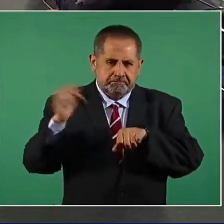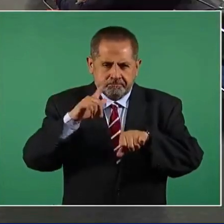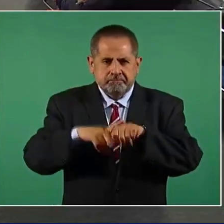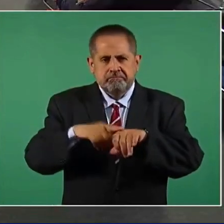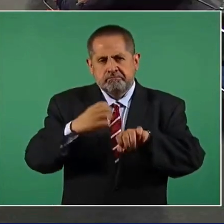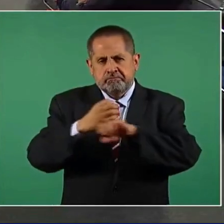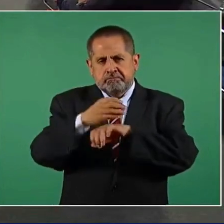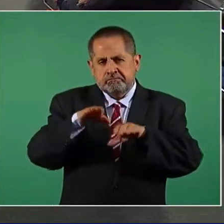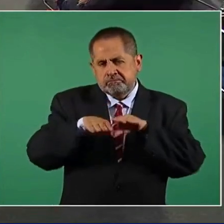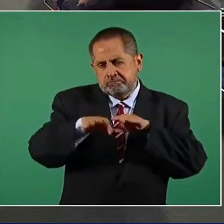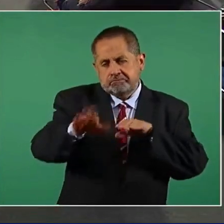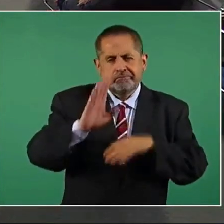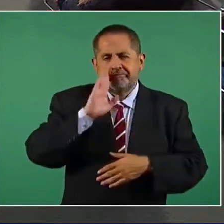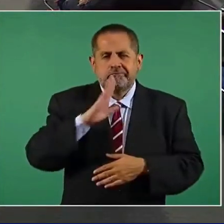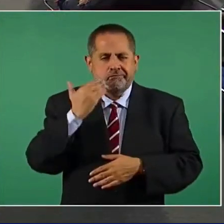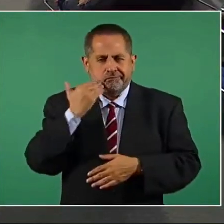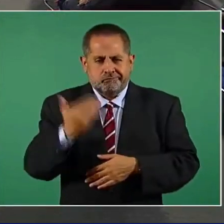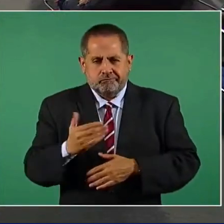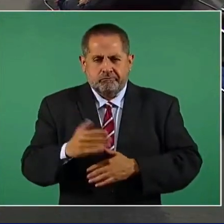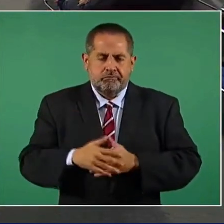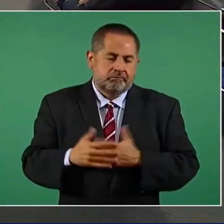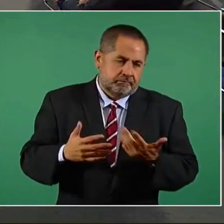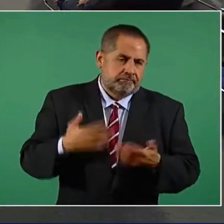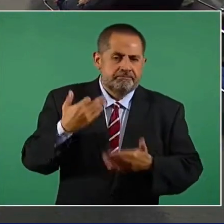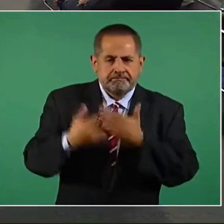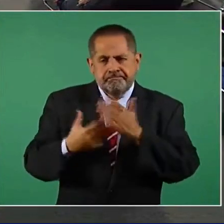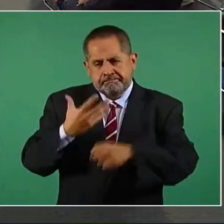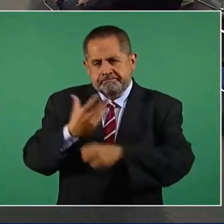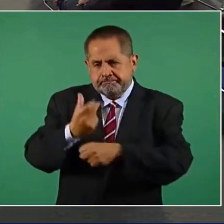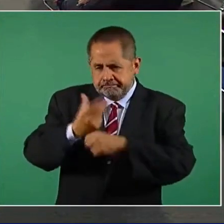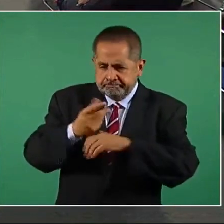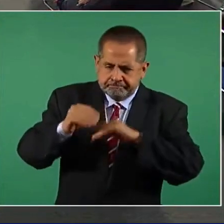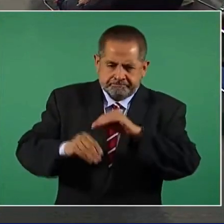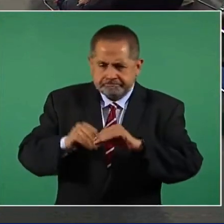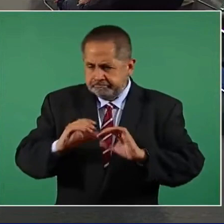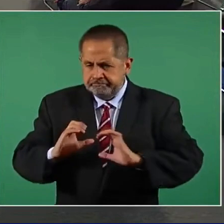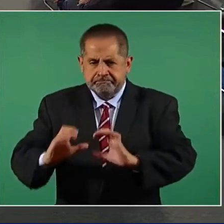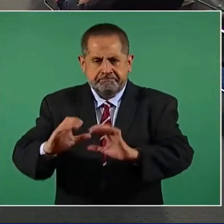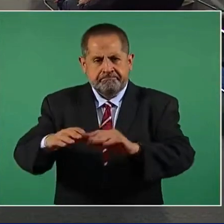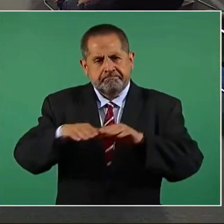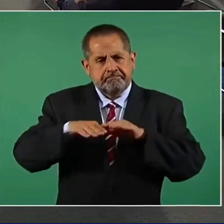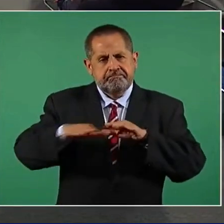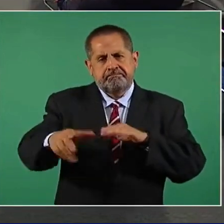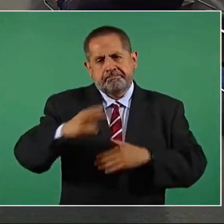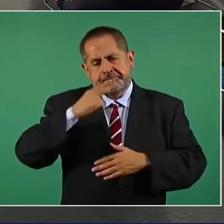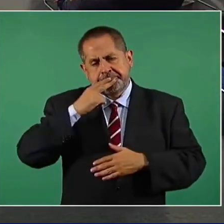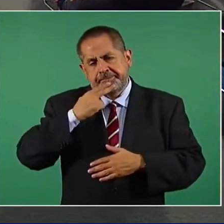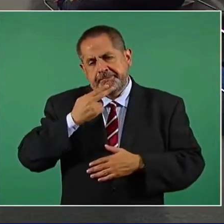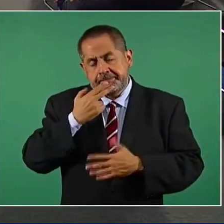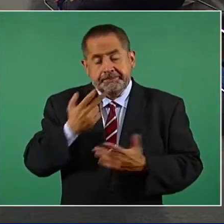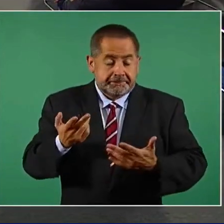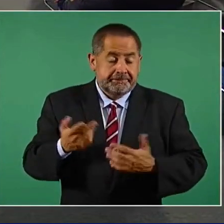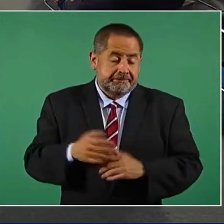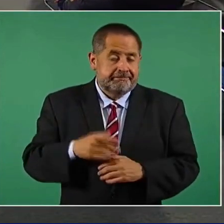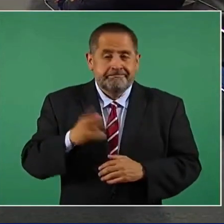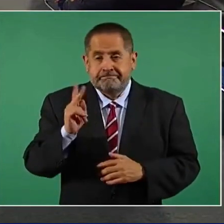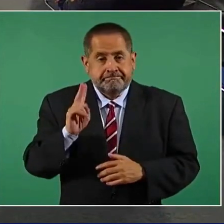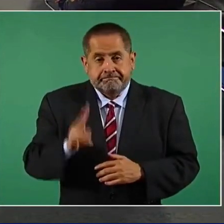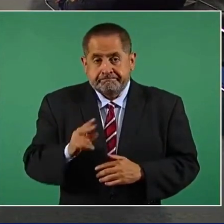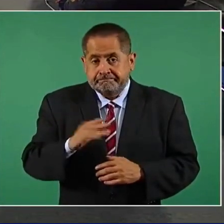Incluso usted mismo ha dicho que carecen de mantenimiento preventivo y correctivo, y que algunas no sólo